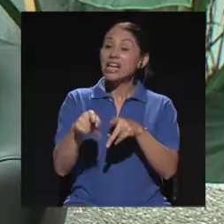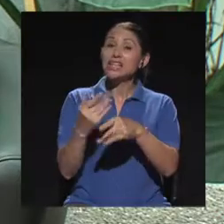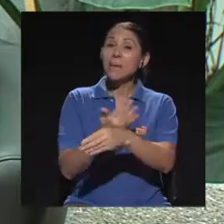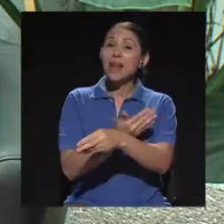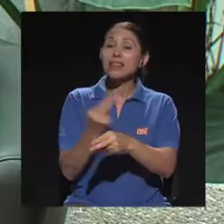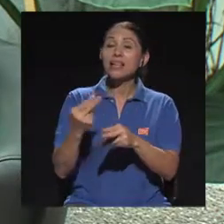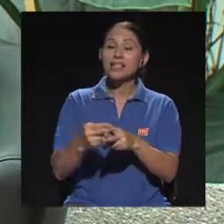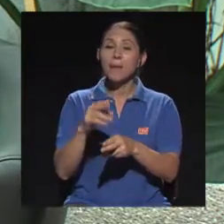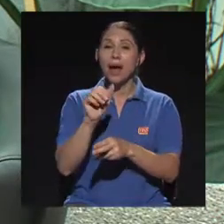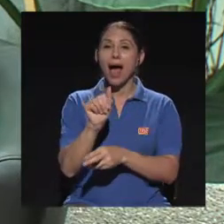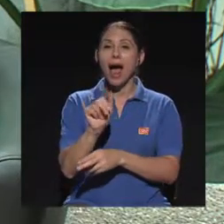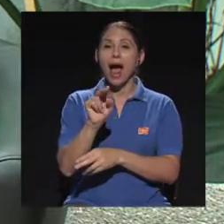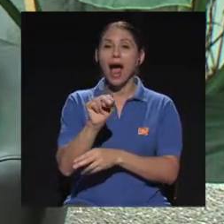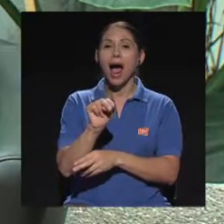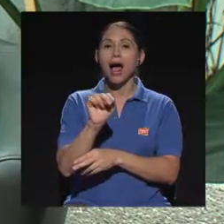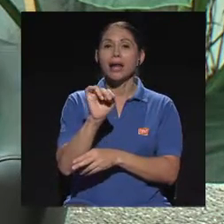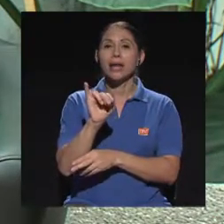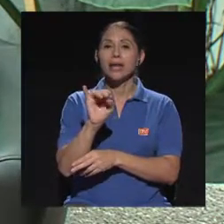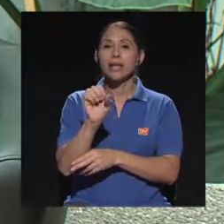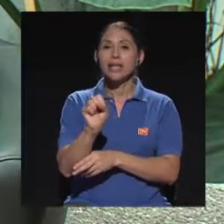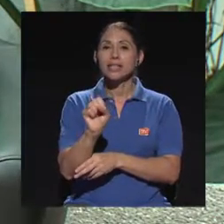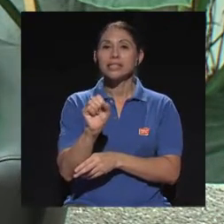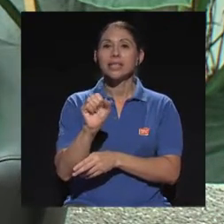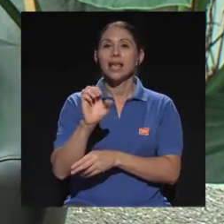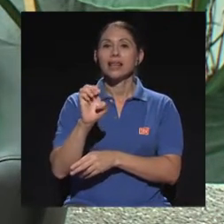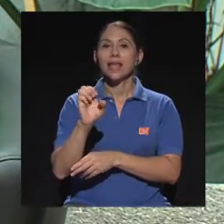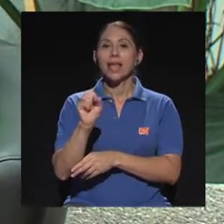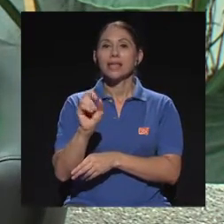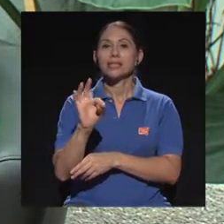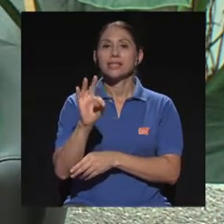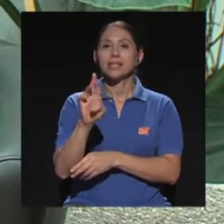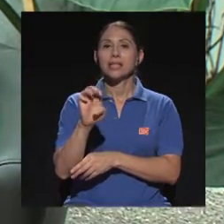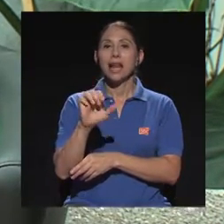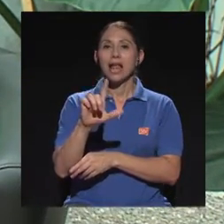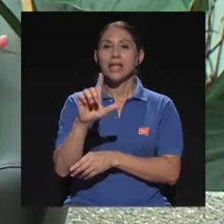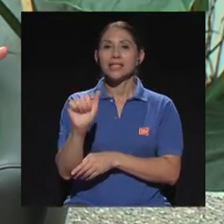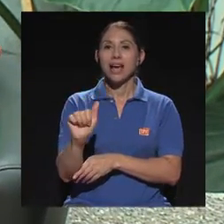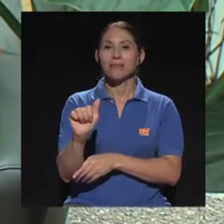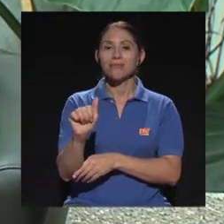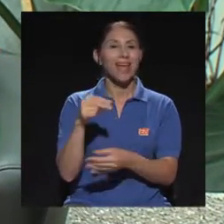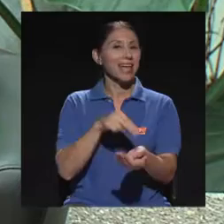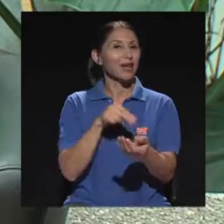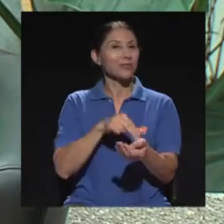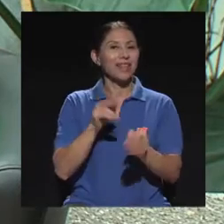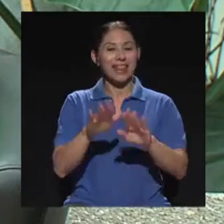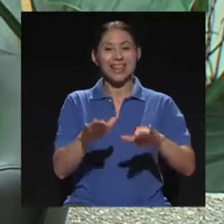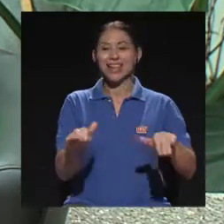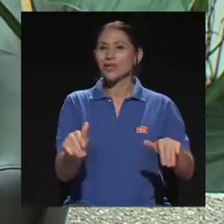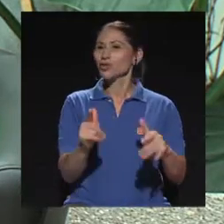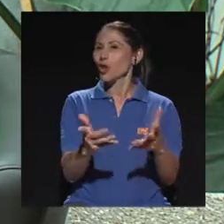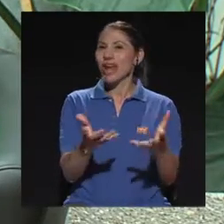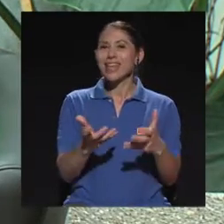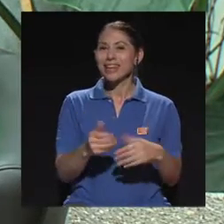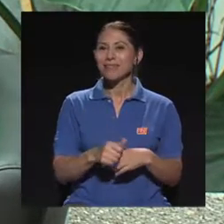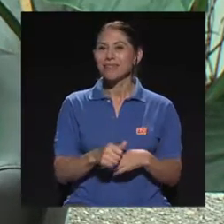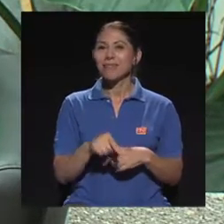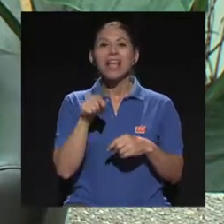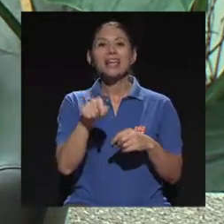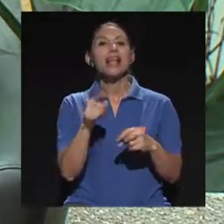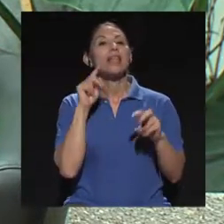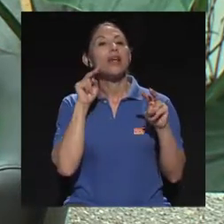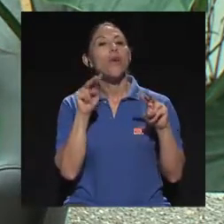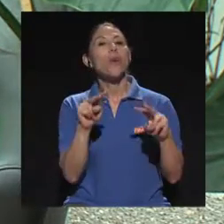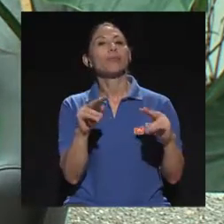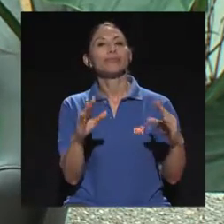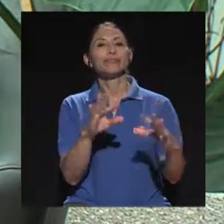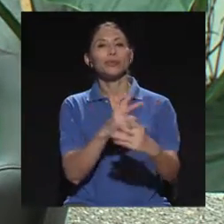El anís de estrella es una planta que en el hospital de niños no la quieren, digamos, la tienen así catalogada como súper tóxica. Y la